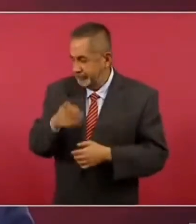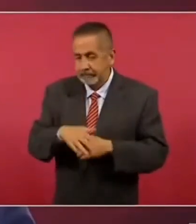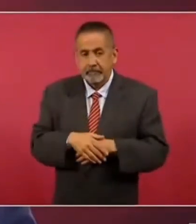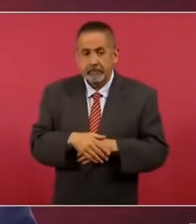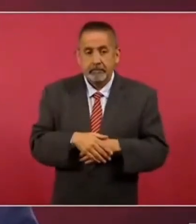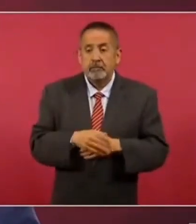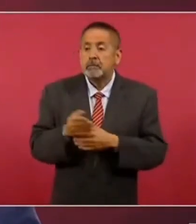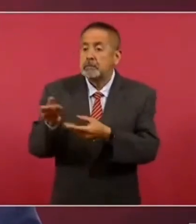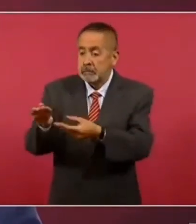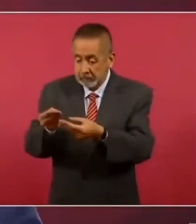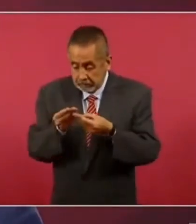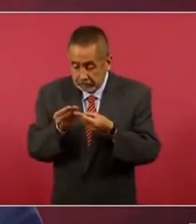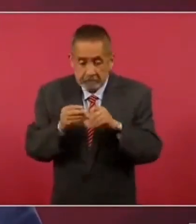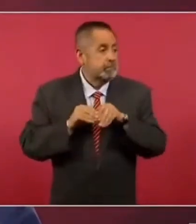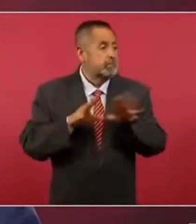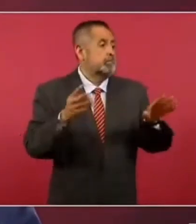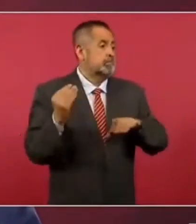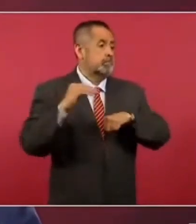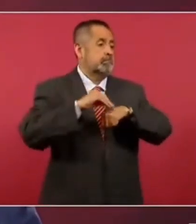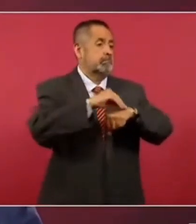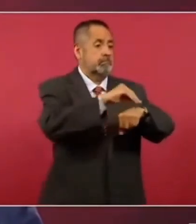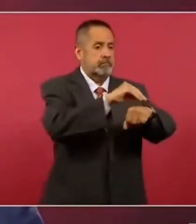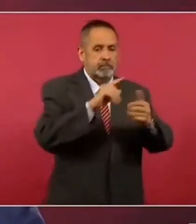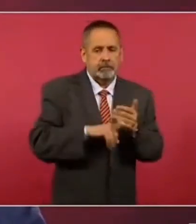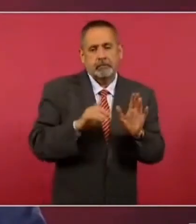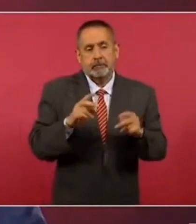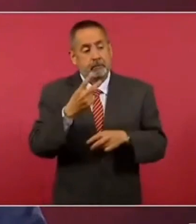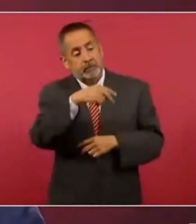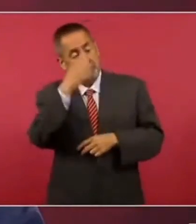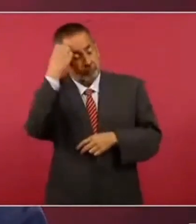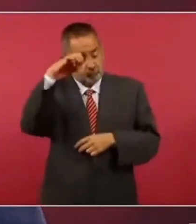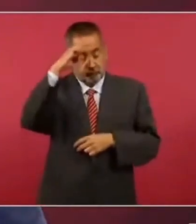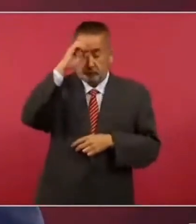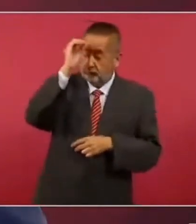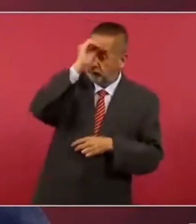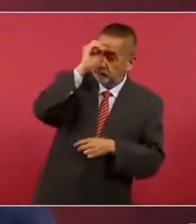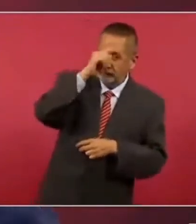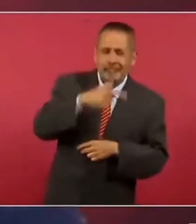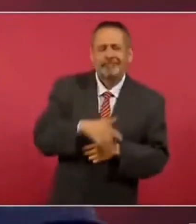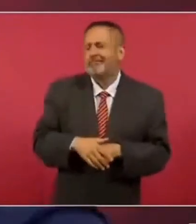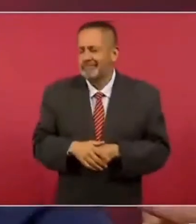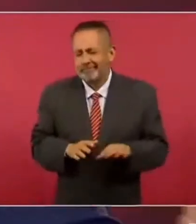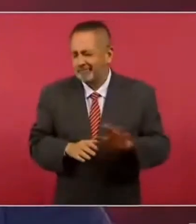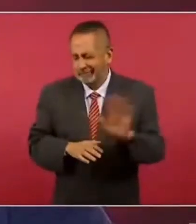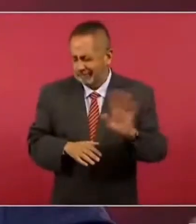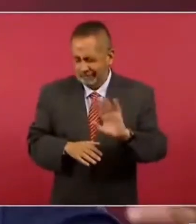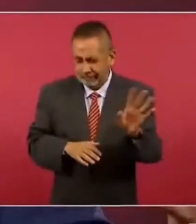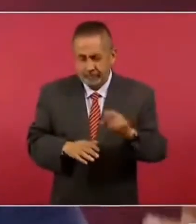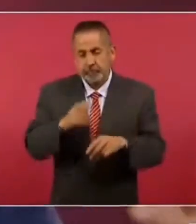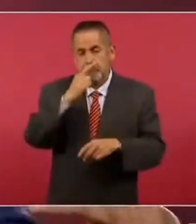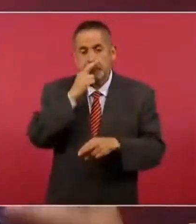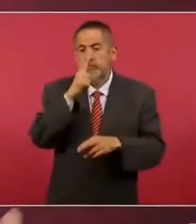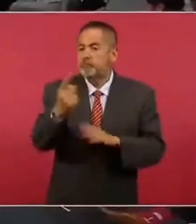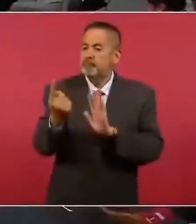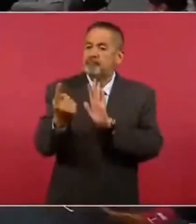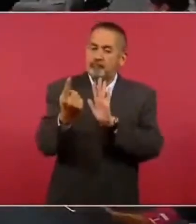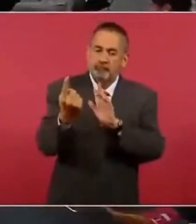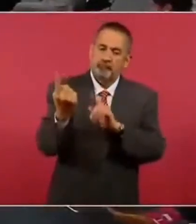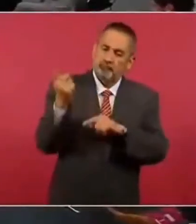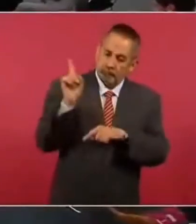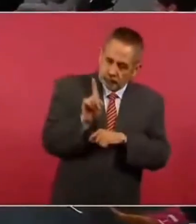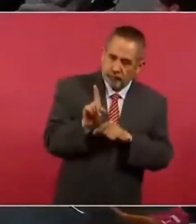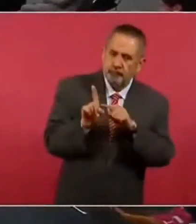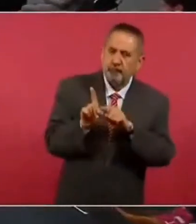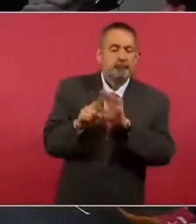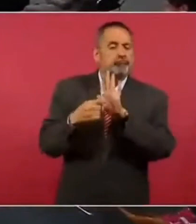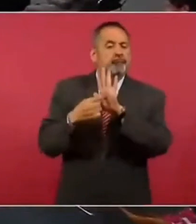Disponible o a la opinión de los expertos. O sea, entonces vale más que se informe.